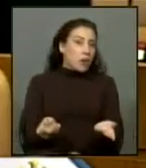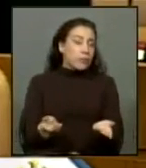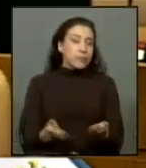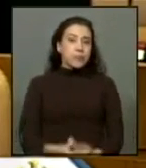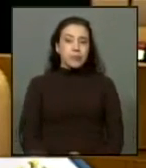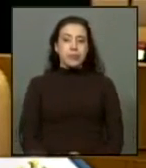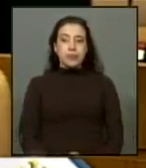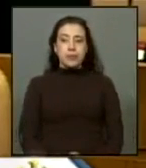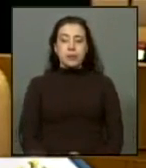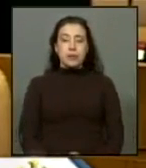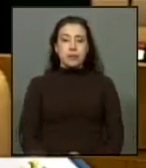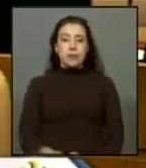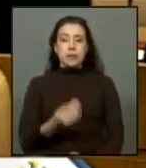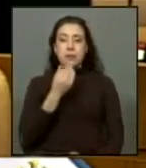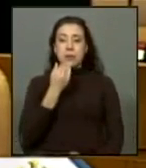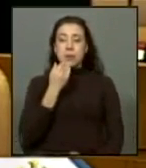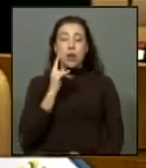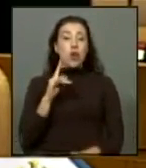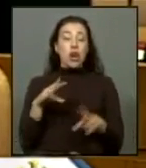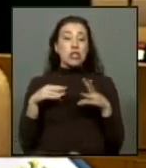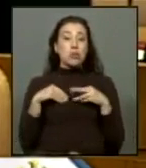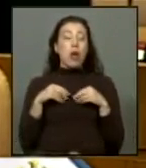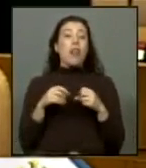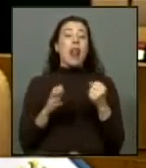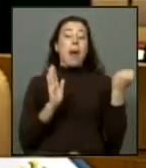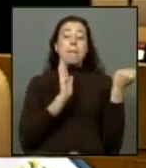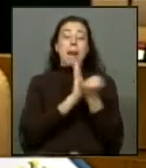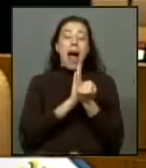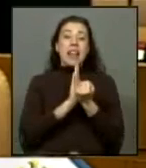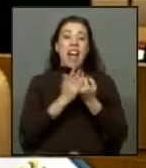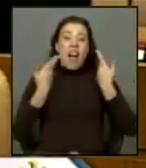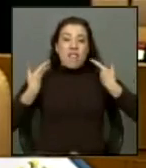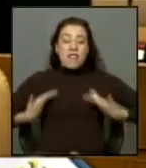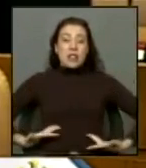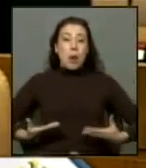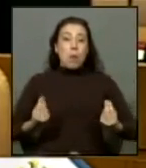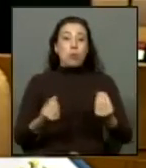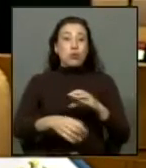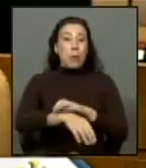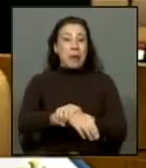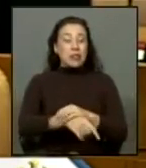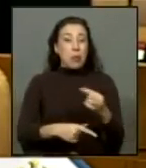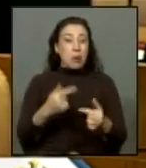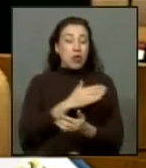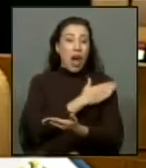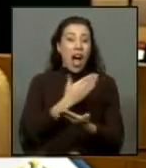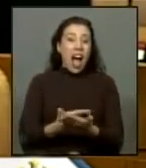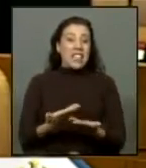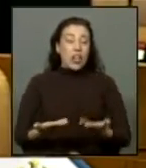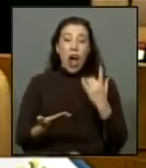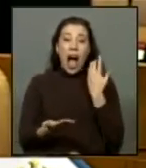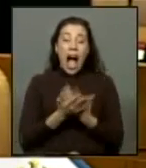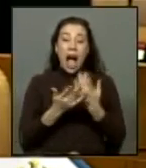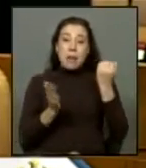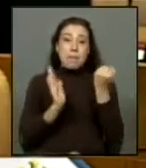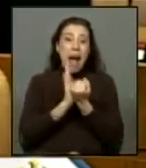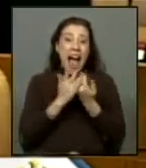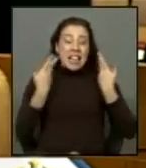evidentemente acá tampoco se ha hecho cargo la secuela física muchos de los expresos políticos hasta el día de hoy tienen dolencia física